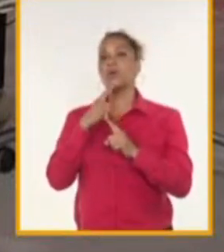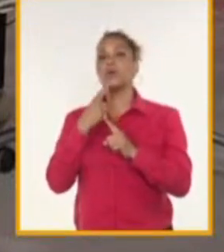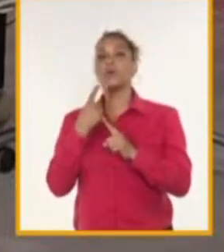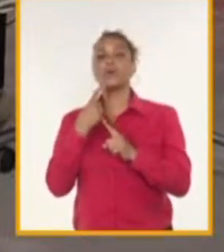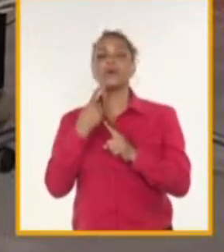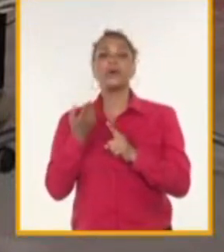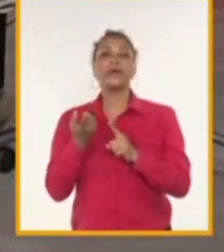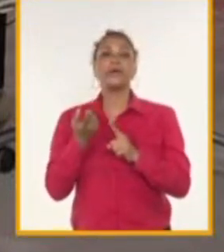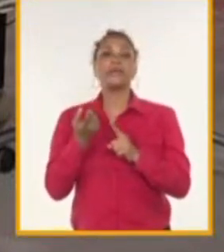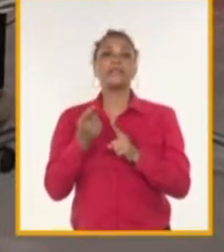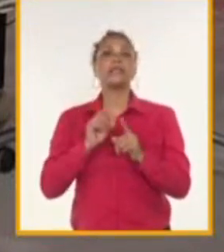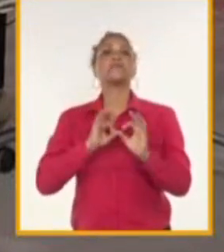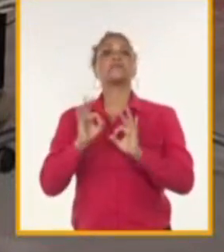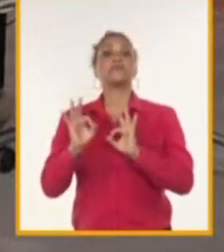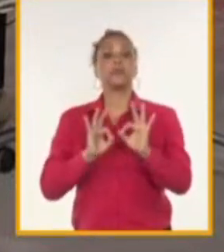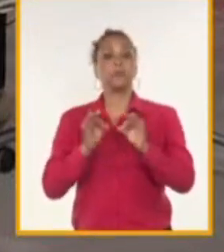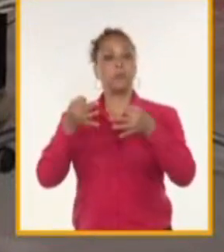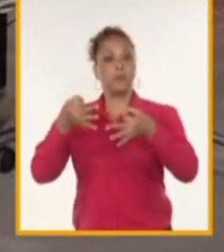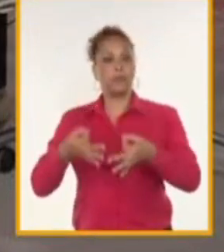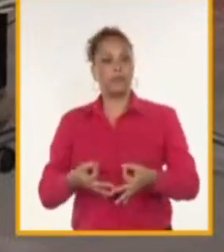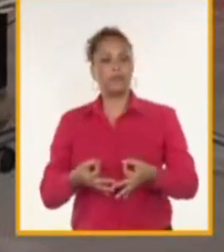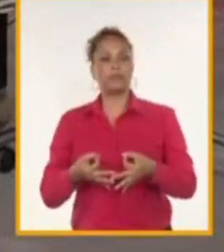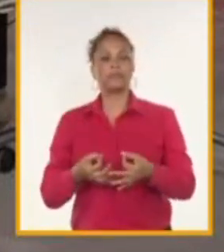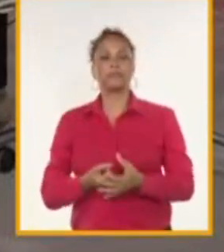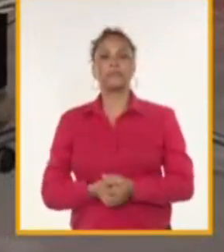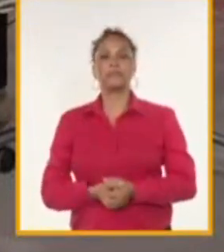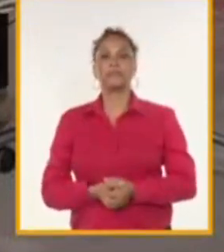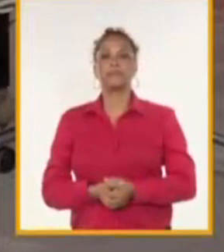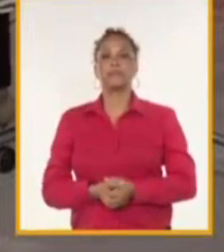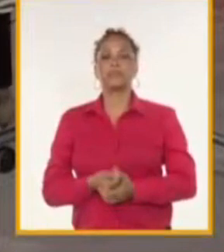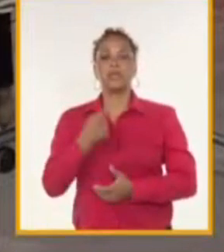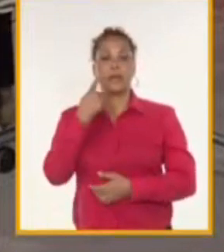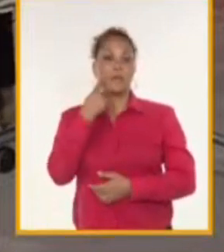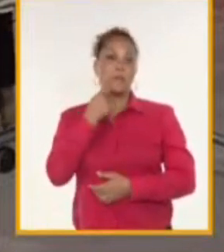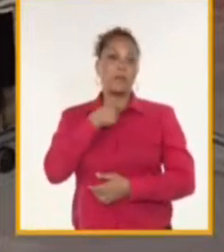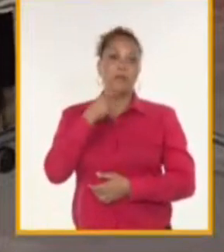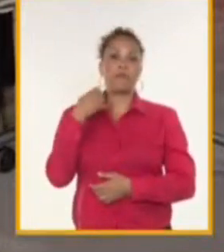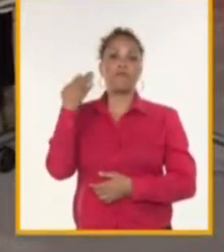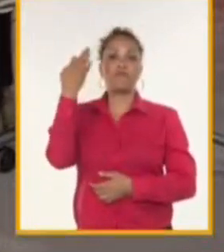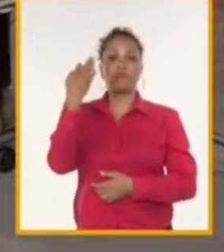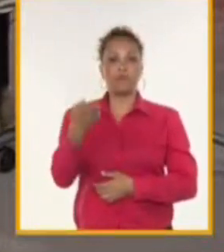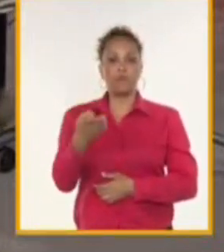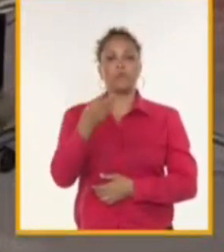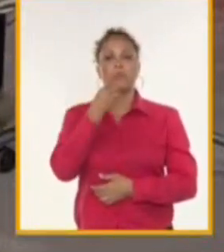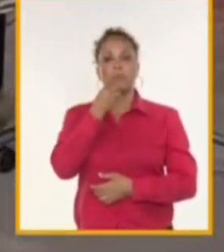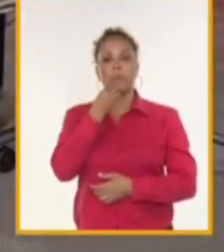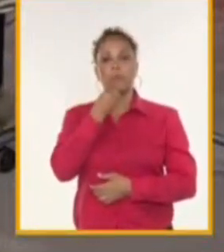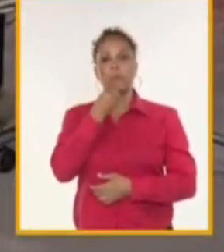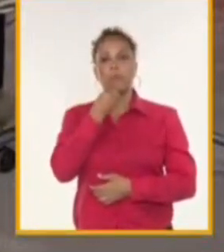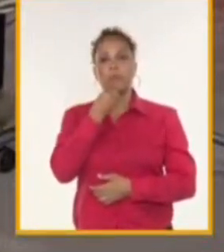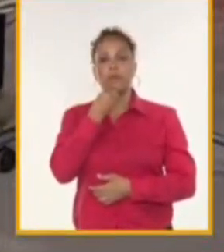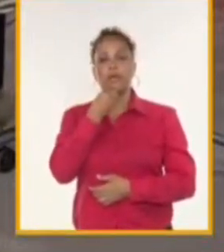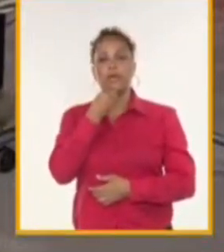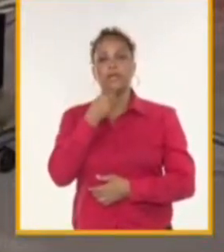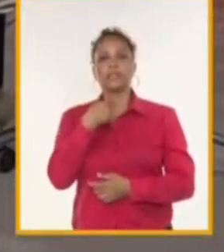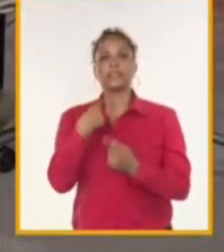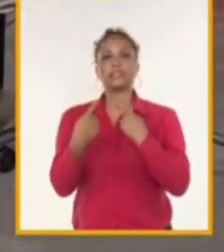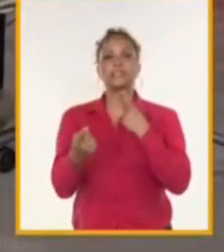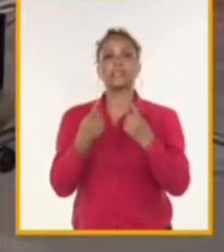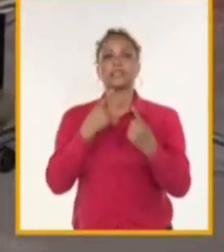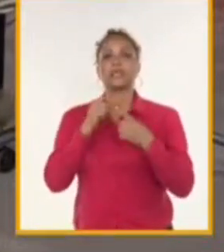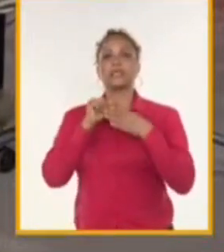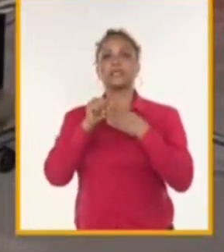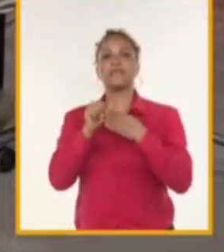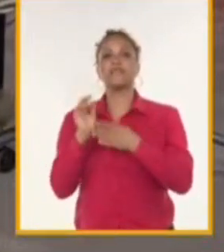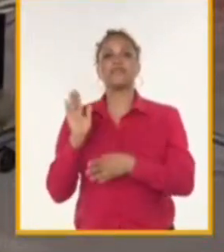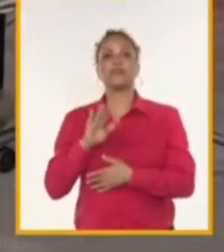de seguridad para poder asimilar en el futuro tráfico de servicios interoceánicos que vienen de